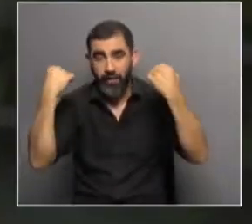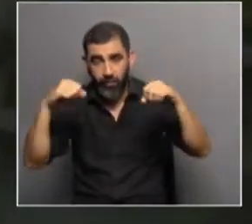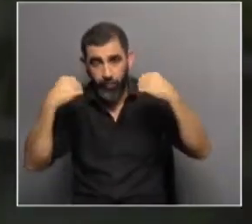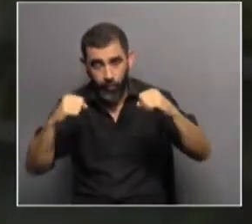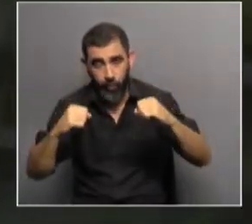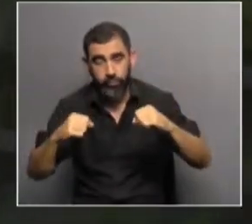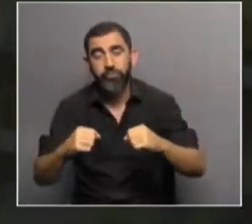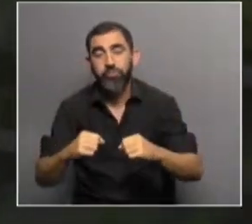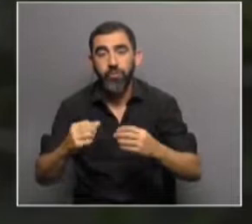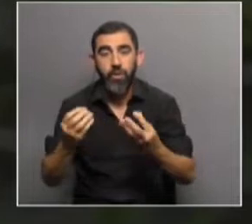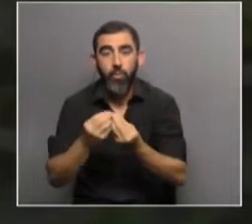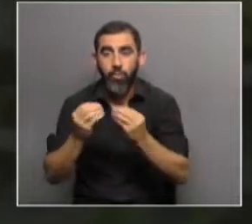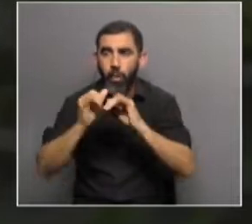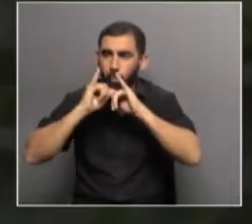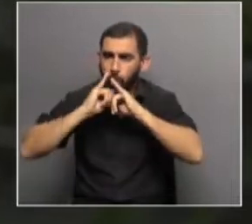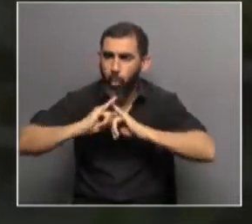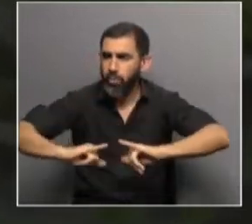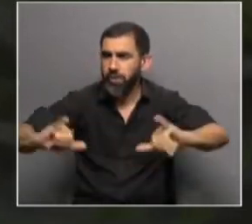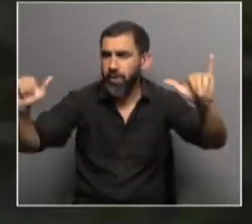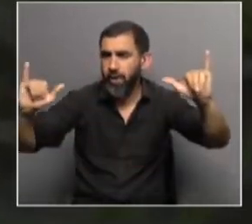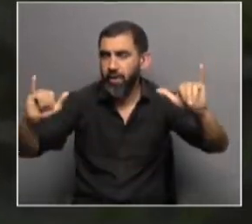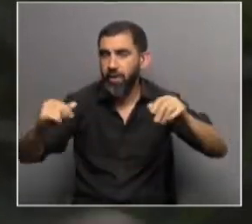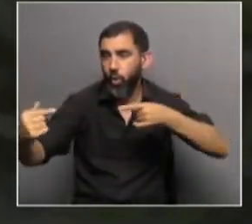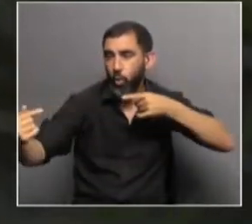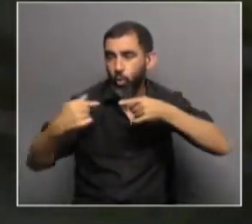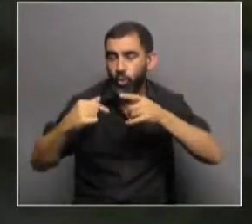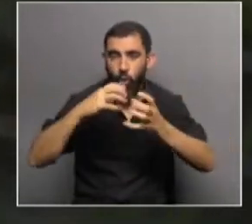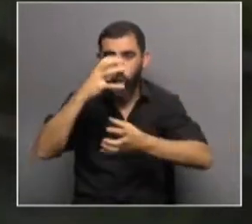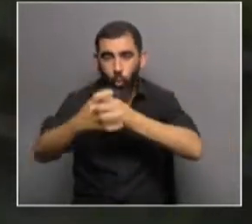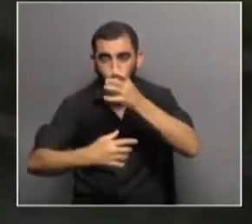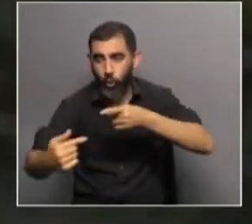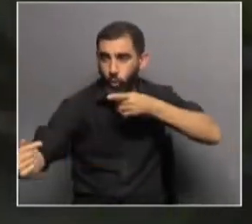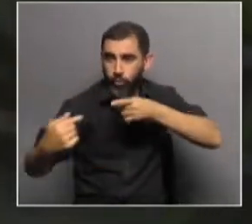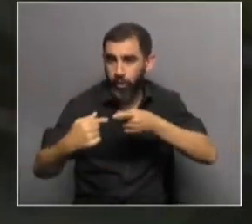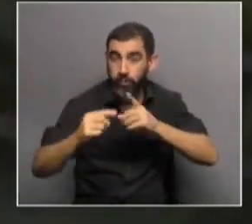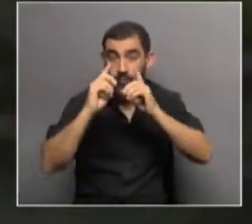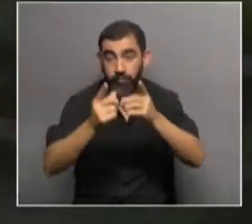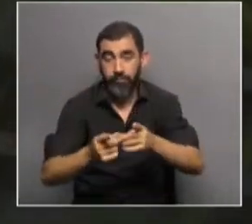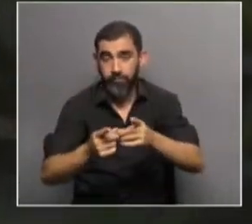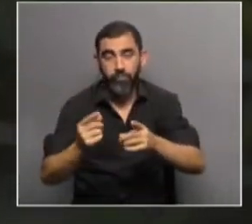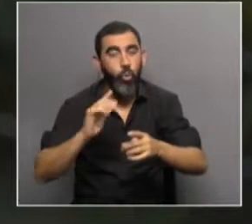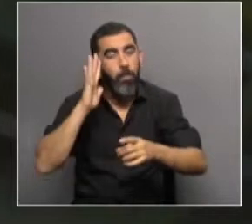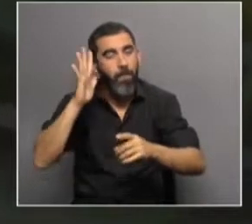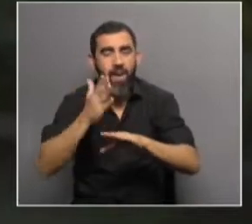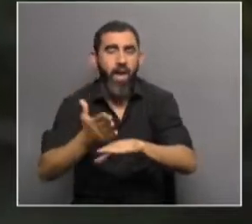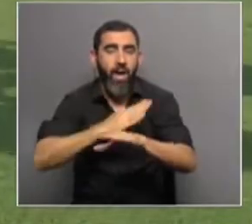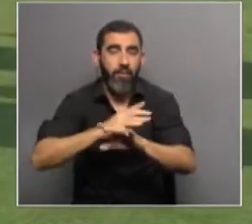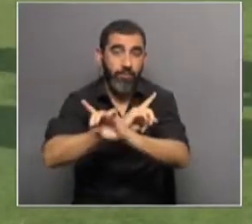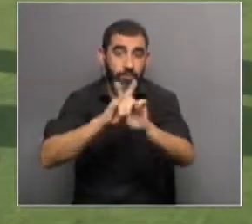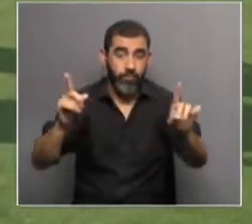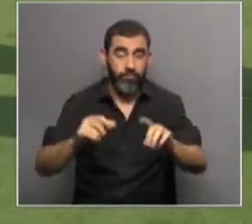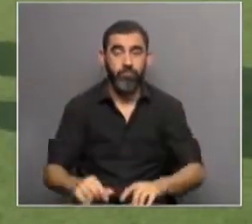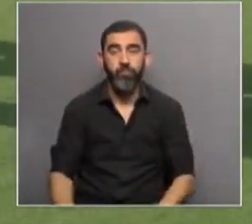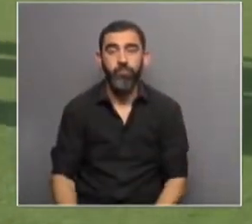a la cantidad de publicidad, a los rivales, los colores de los rivales. Es decir, no se pensó en todo eso.